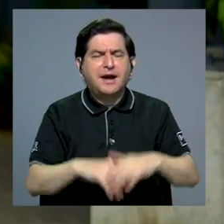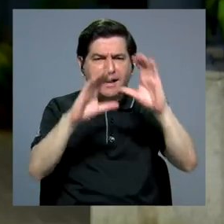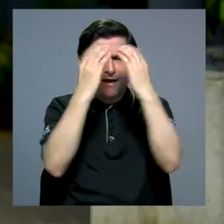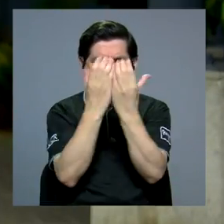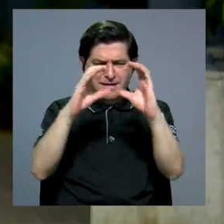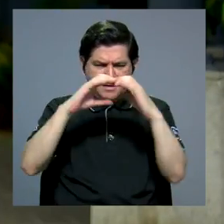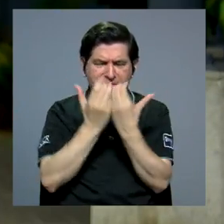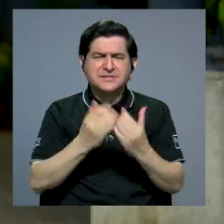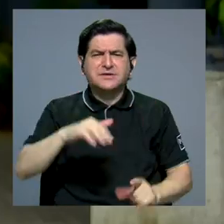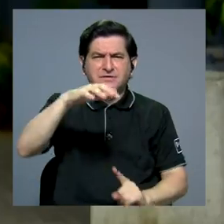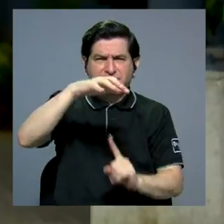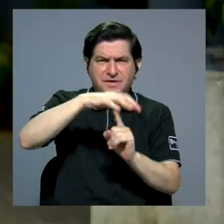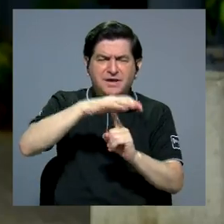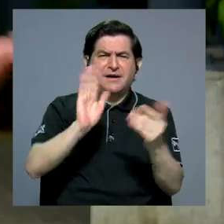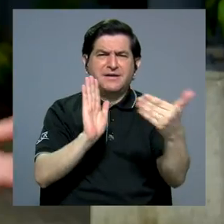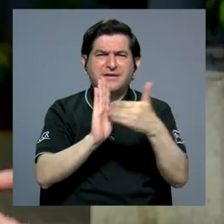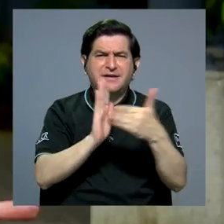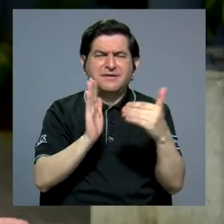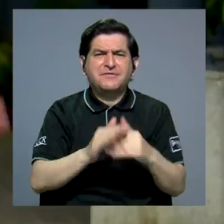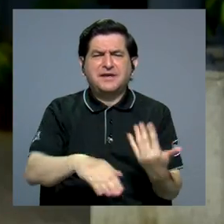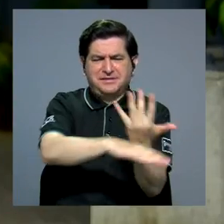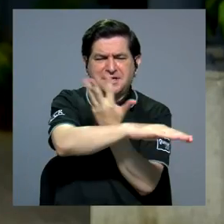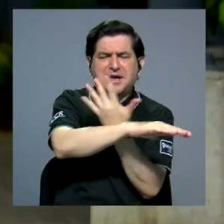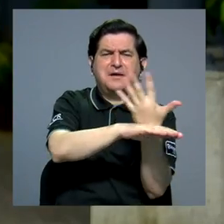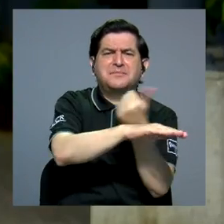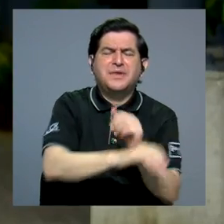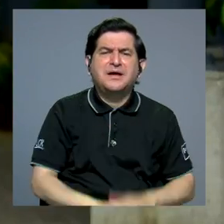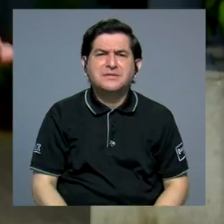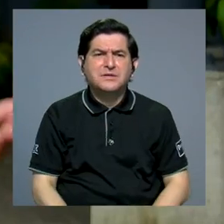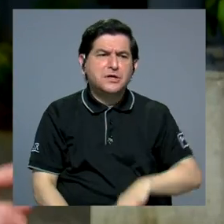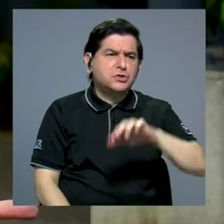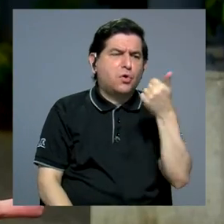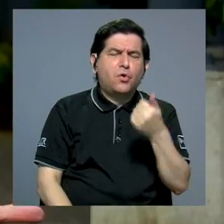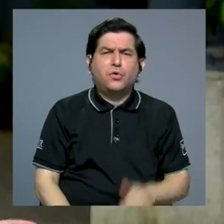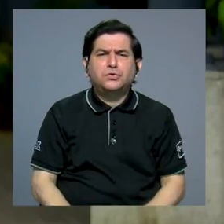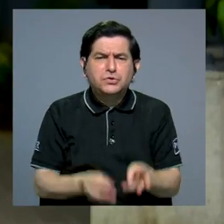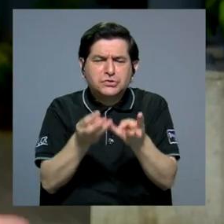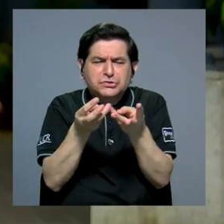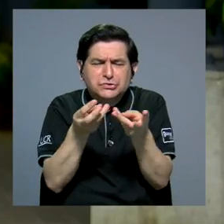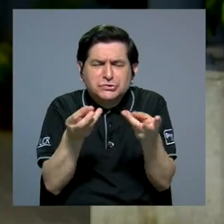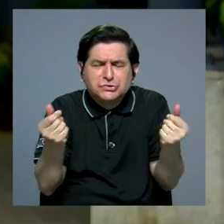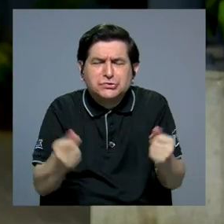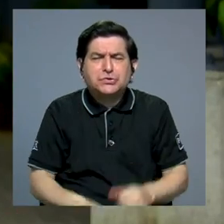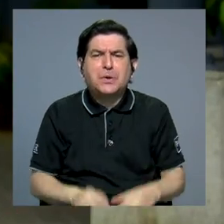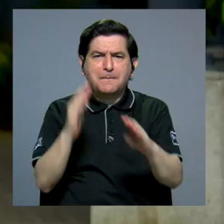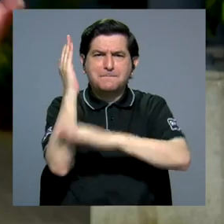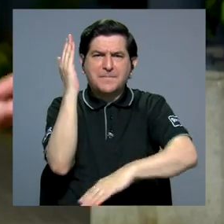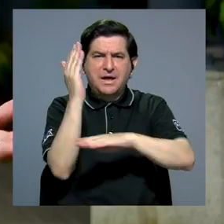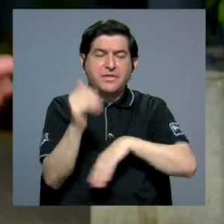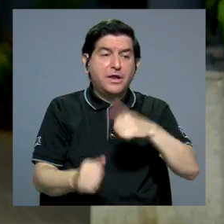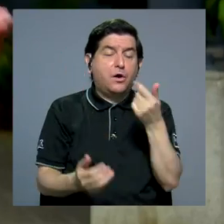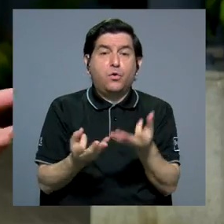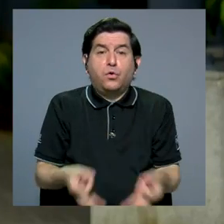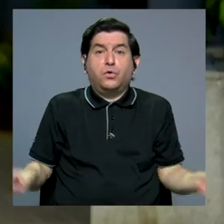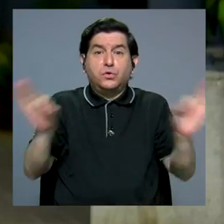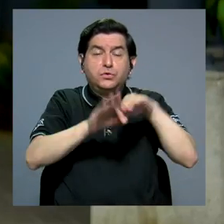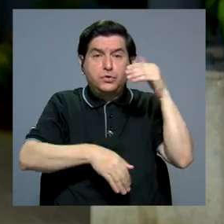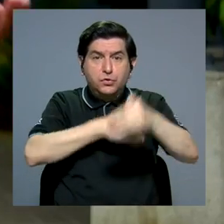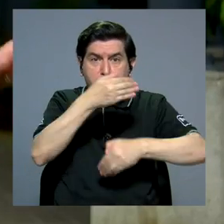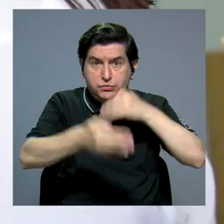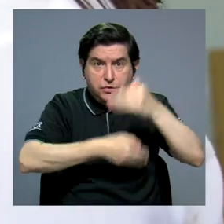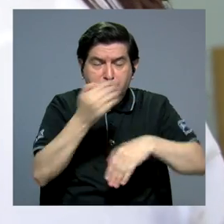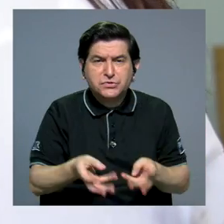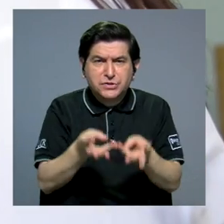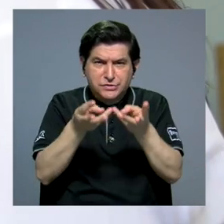catalogar estos hongos en cuáles son los que están afectando a las plantas, cuáles son los que están descomponiendo madera, cuáles hongos son los más importantes en los